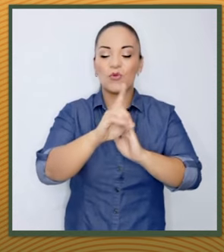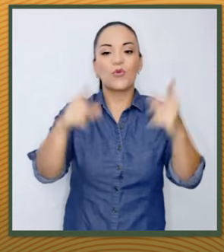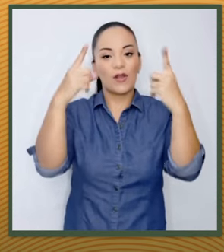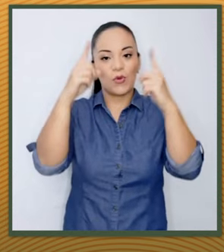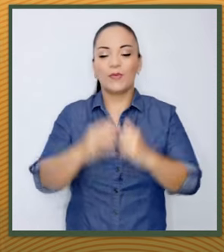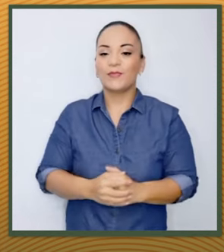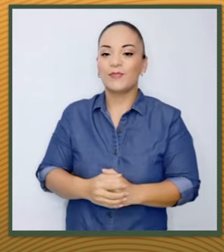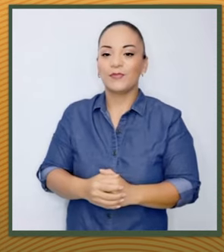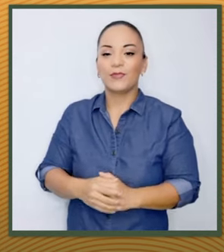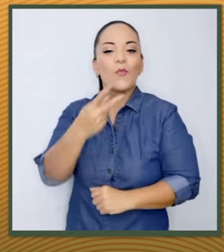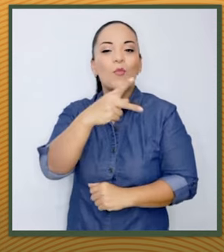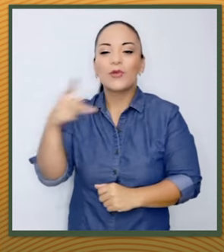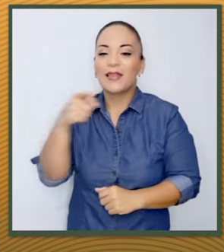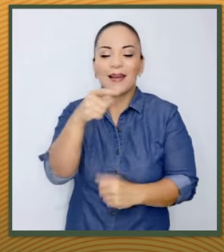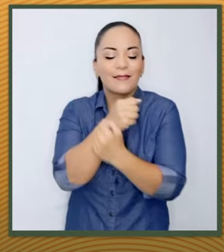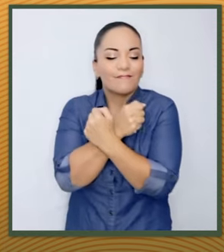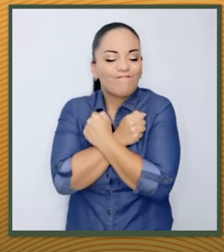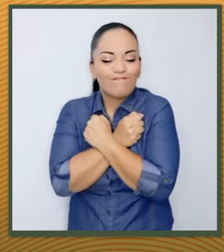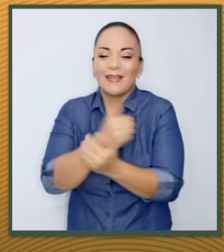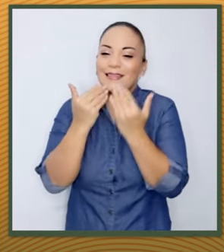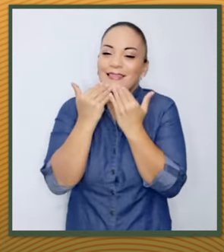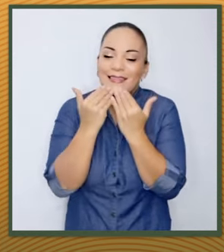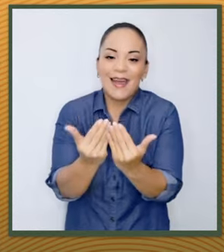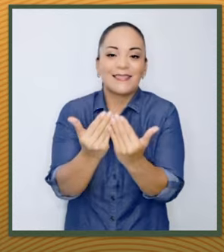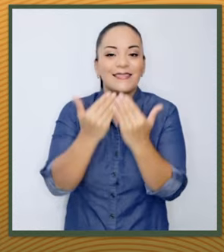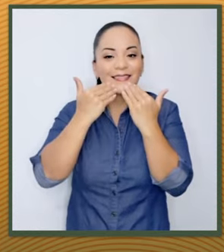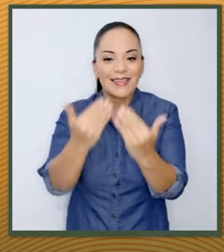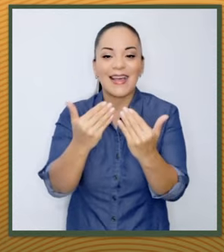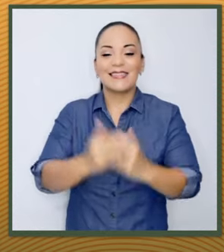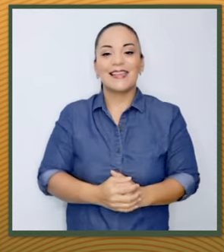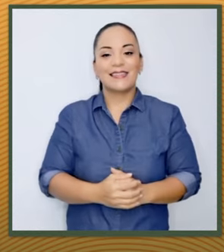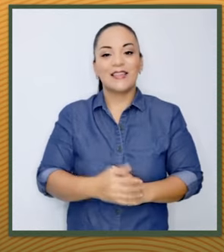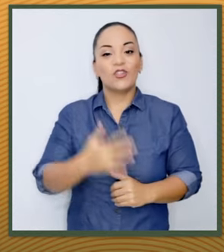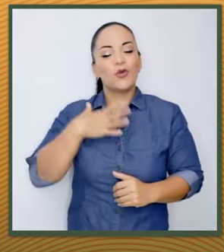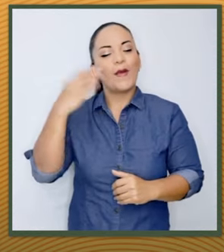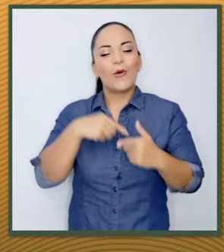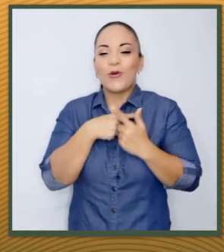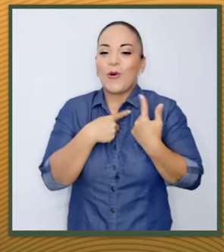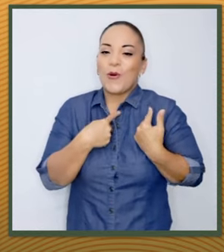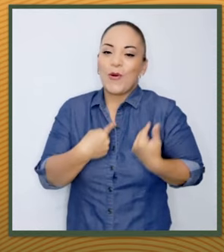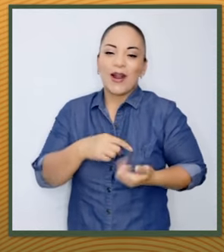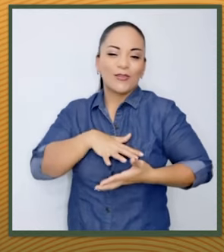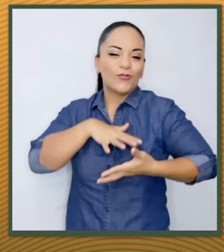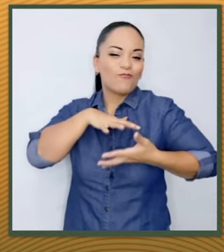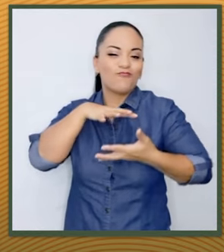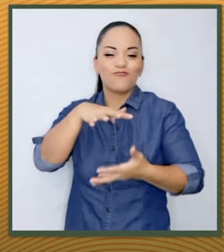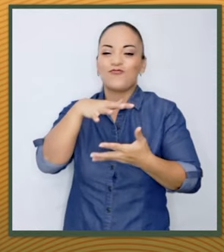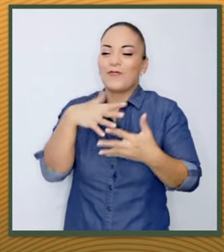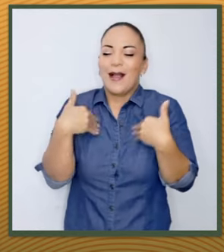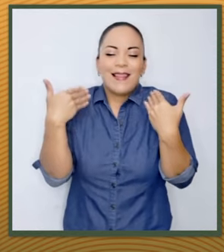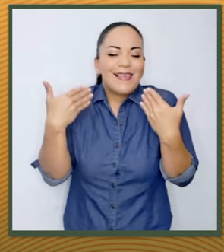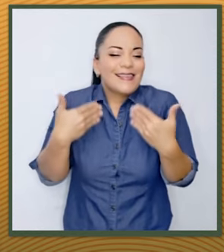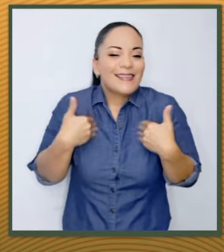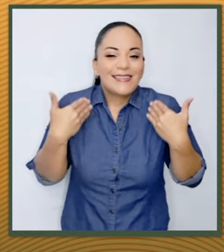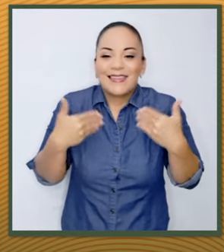que se pudo hacer. Tareanas de mis amores, muchísimas gracias. Me voy con un corazón rebosante